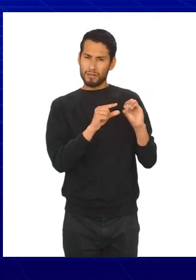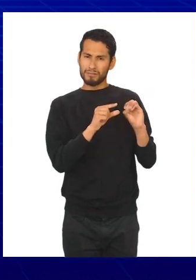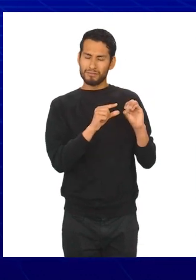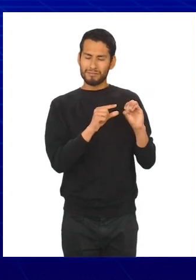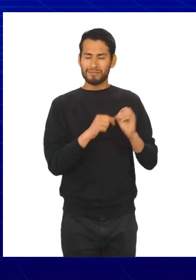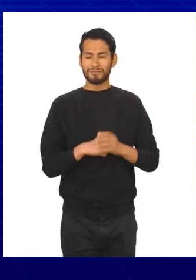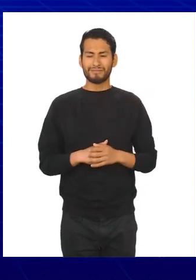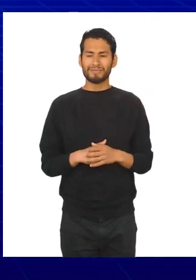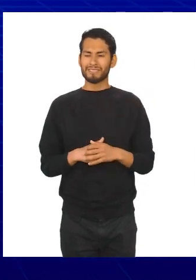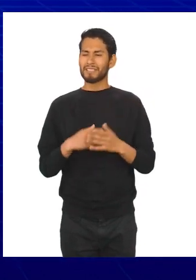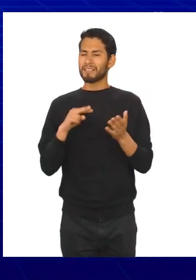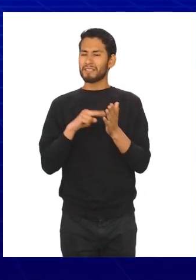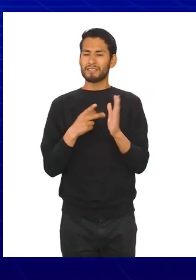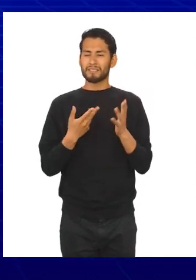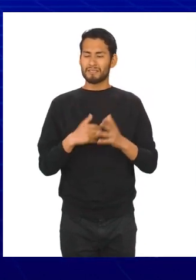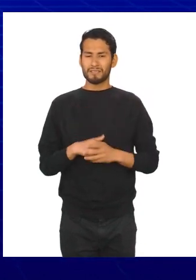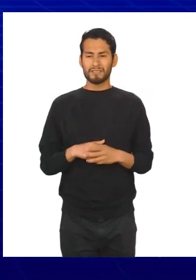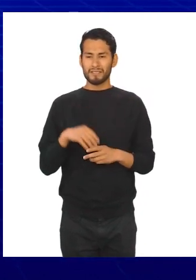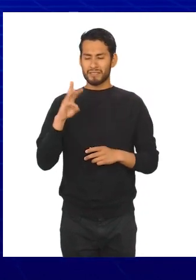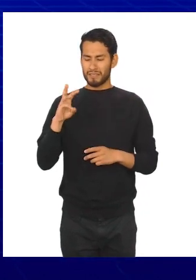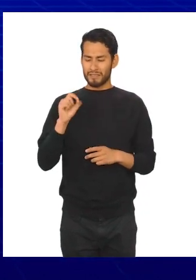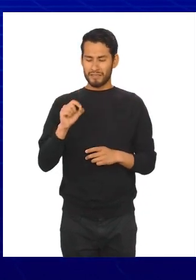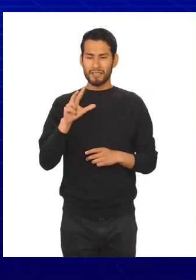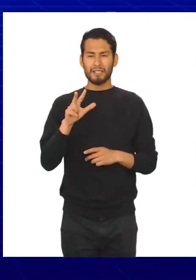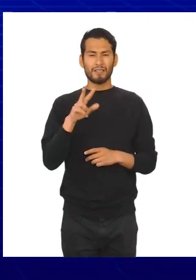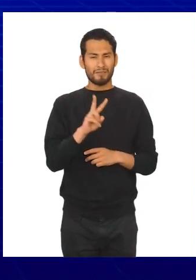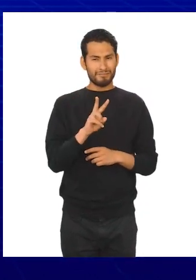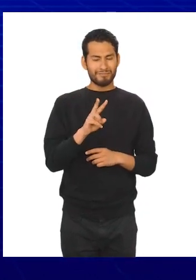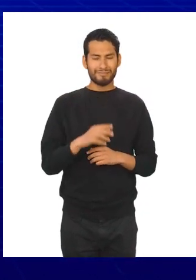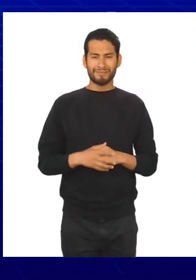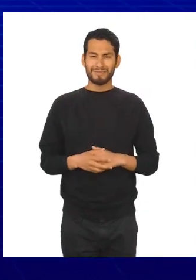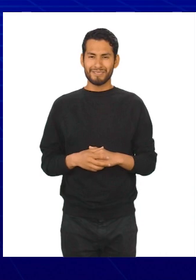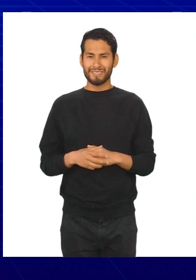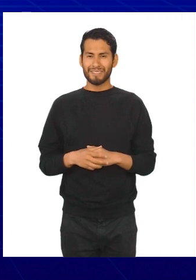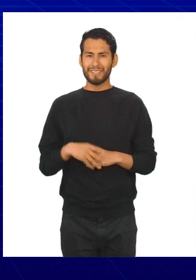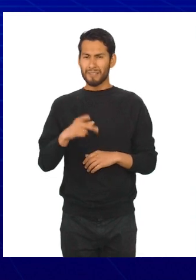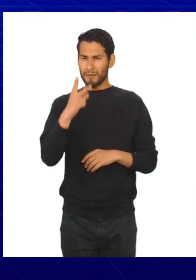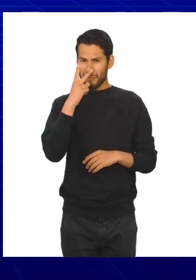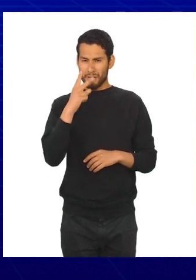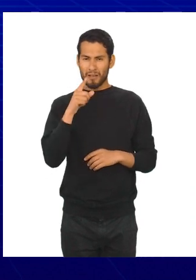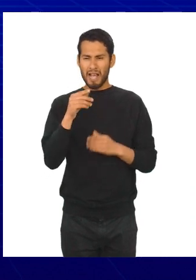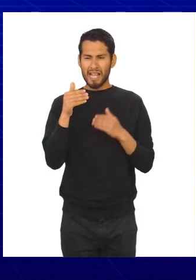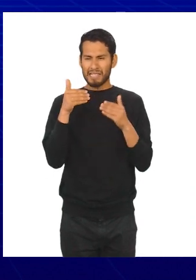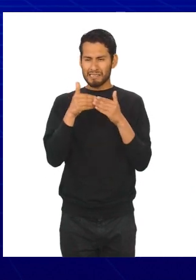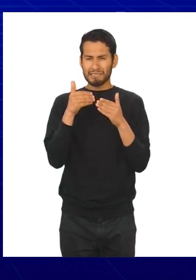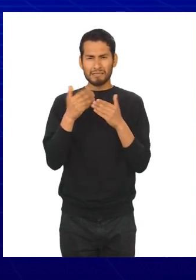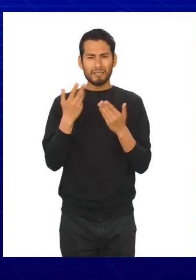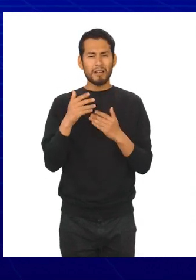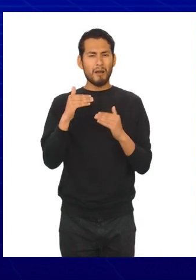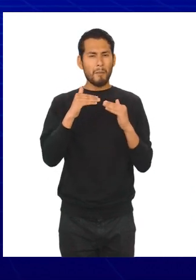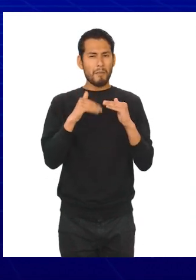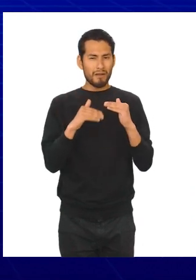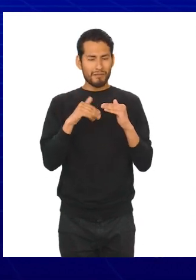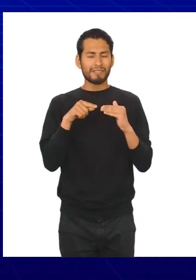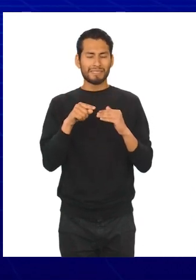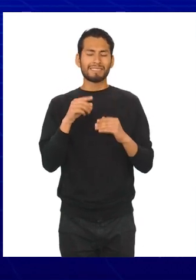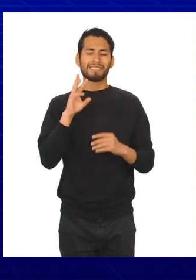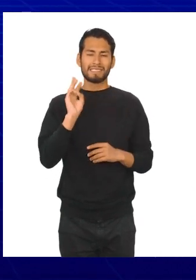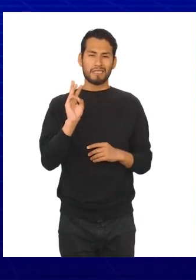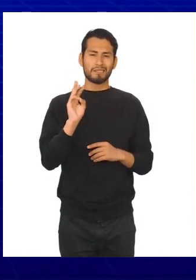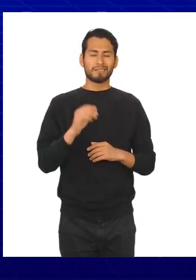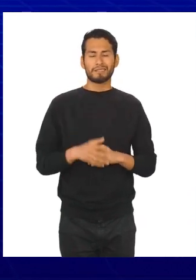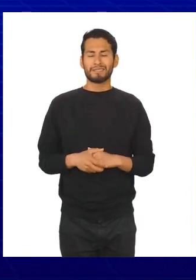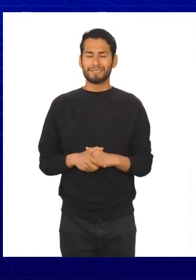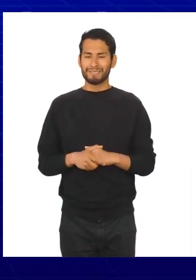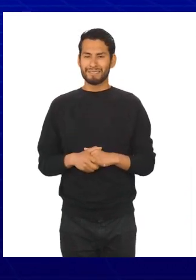de 40. Y ello es igual a 6,32, que redondeando sería 6. Calculando